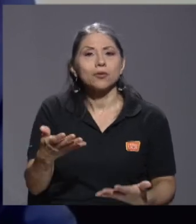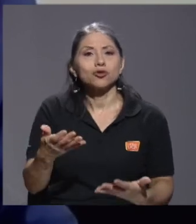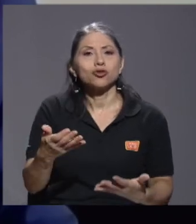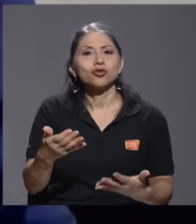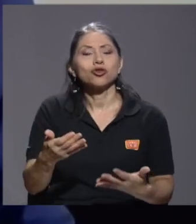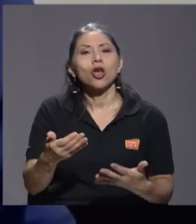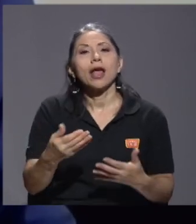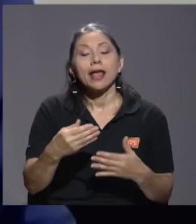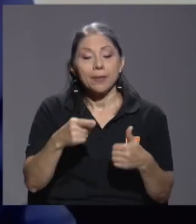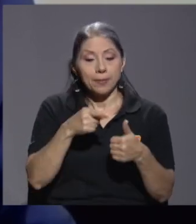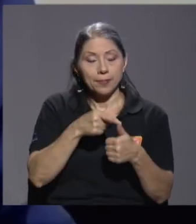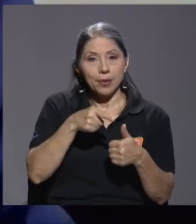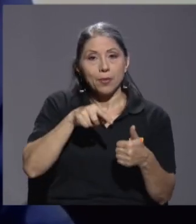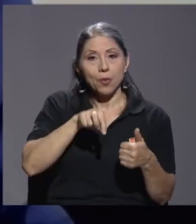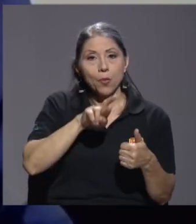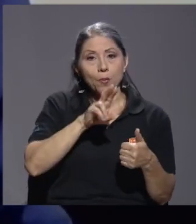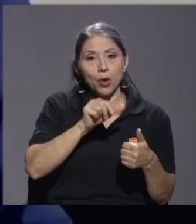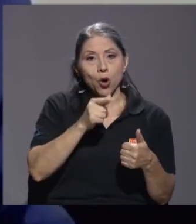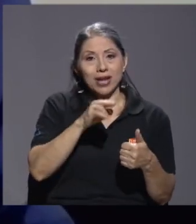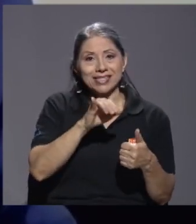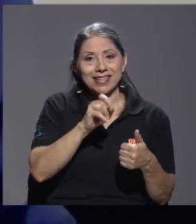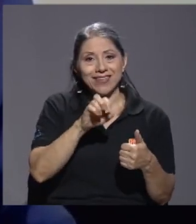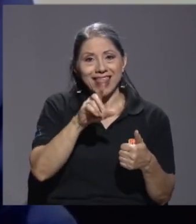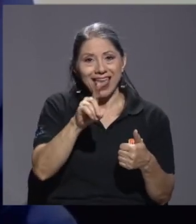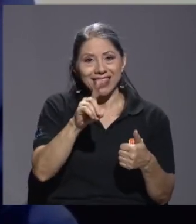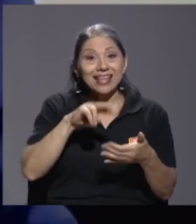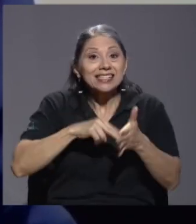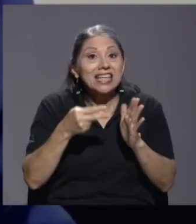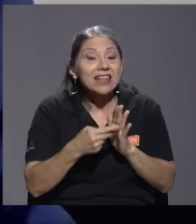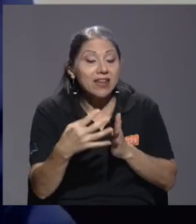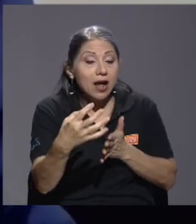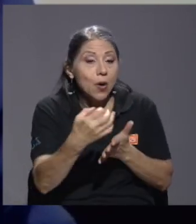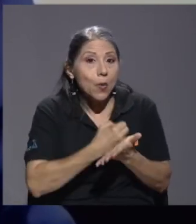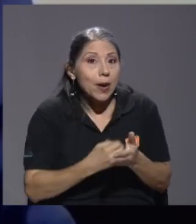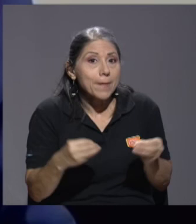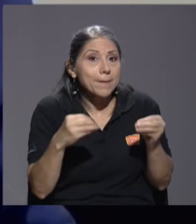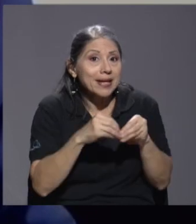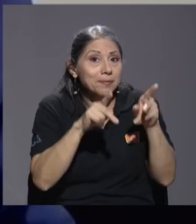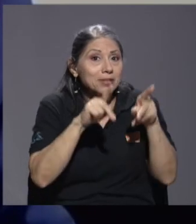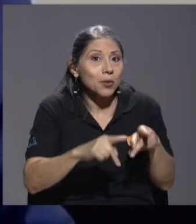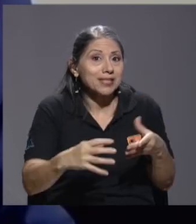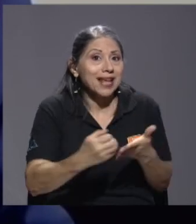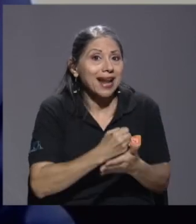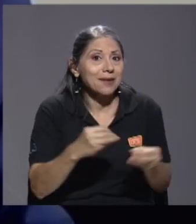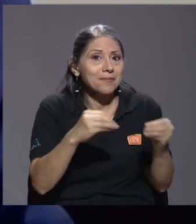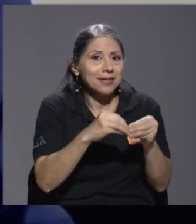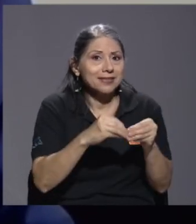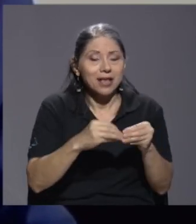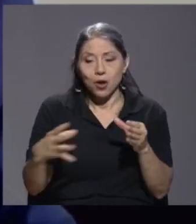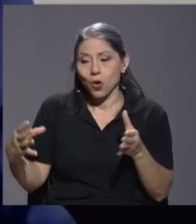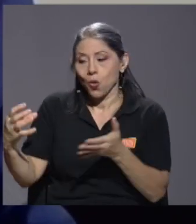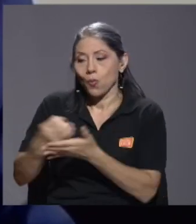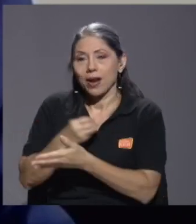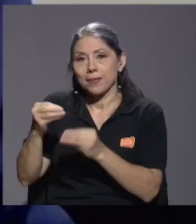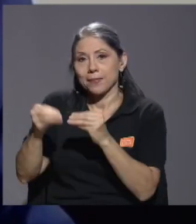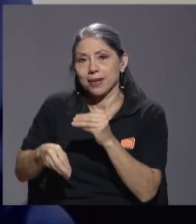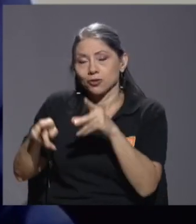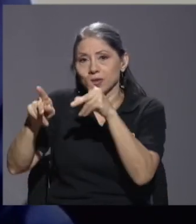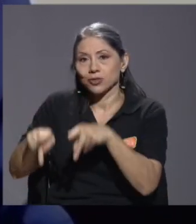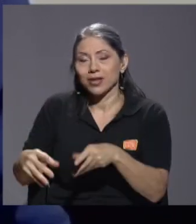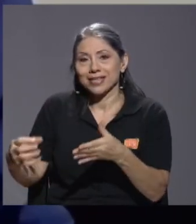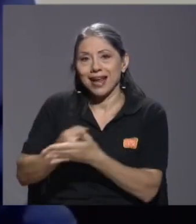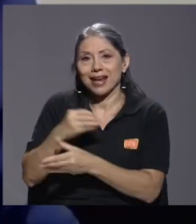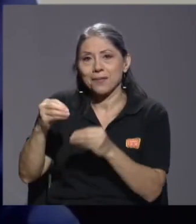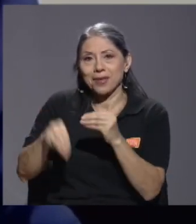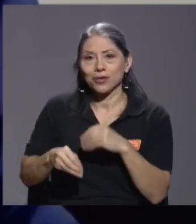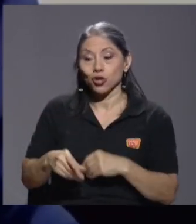progresividad y la menor afectación a los sectores de menores ingresos con los que estamos planteando básicamente se